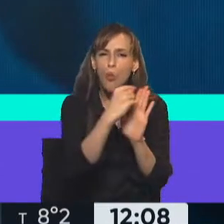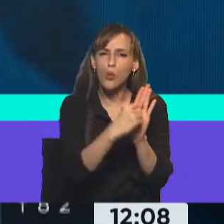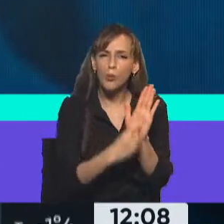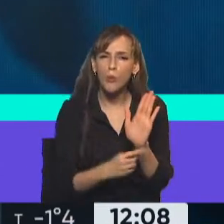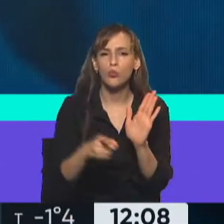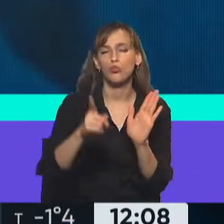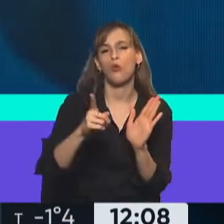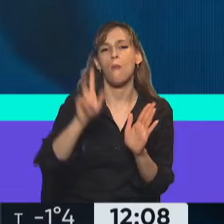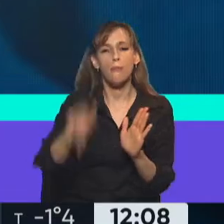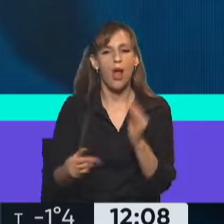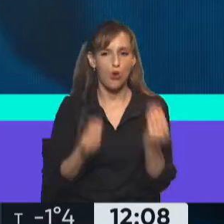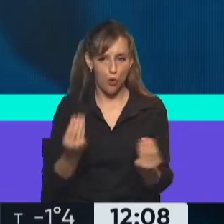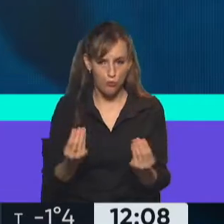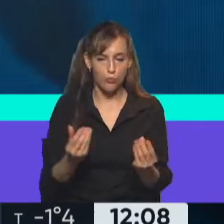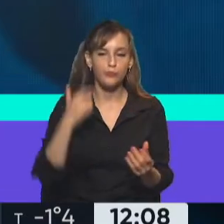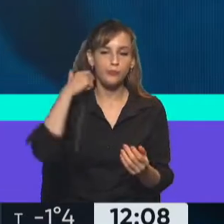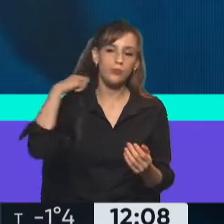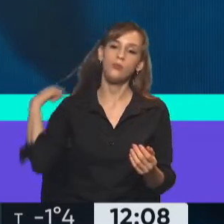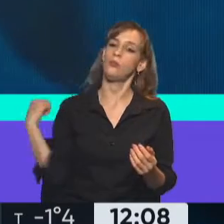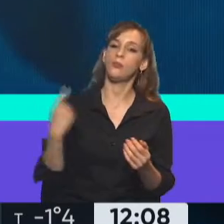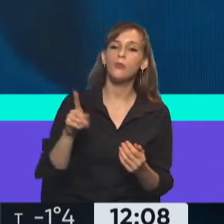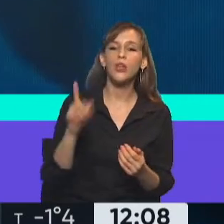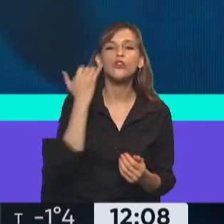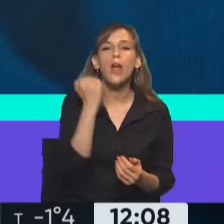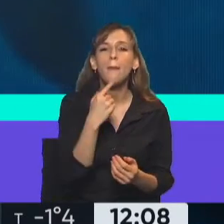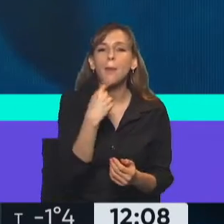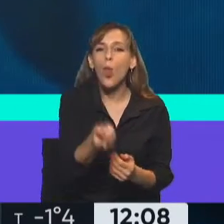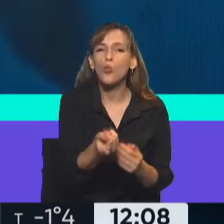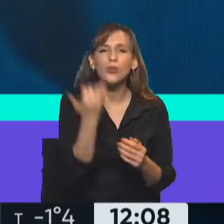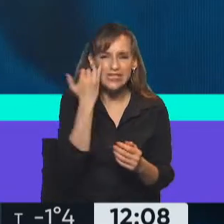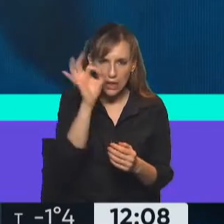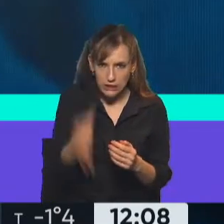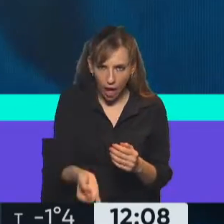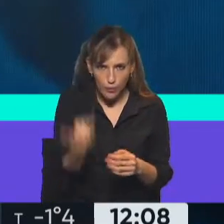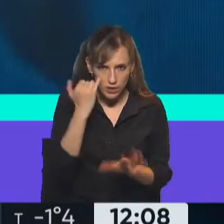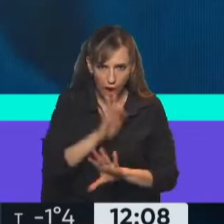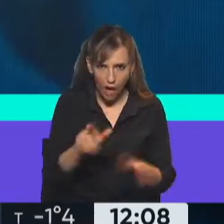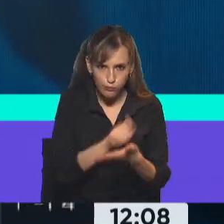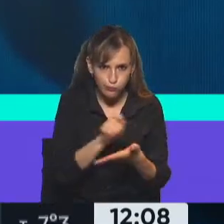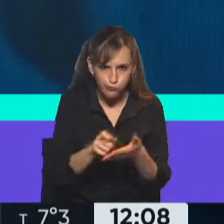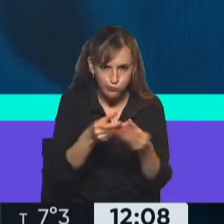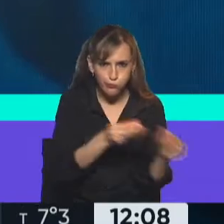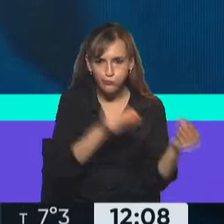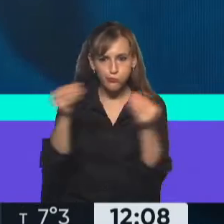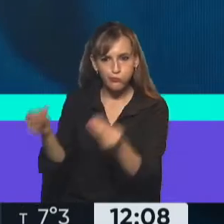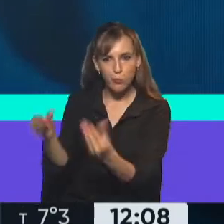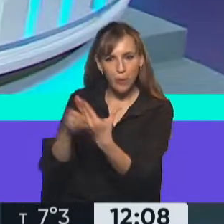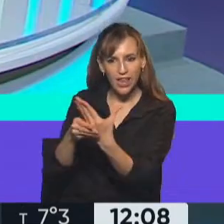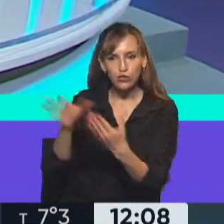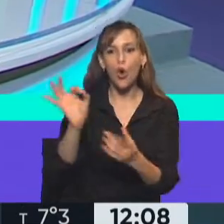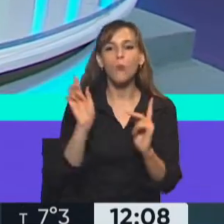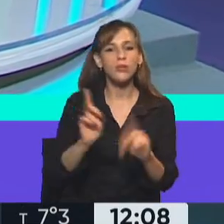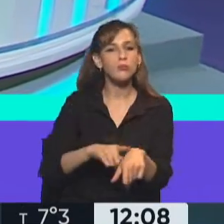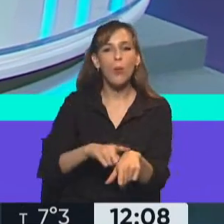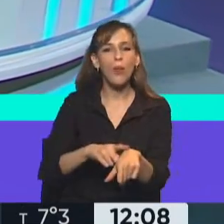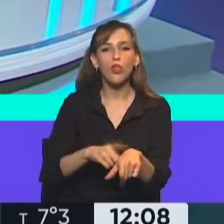mecanismo de funcionamiento? ¿Las preguntas ya están previamente escritas, se las han enviado al Ministro? ¿O habrá espontaneidad en el momento